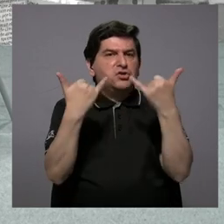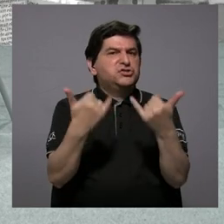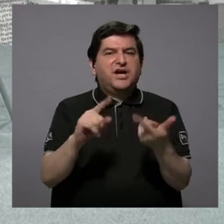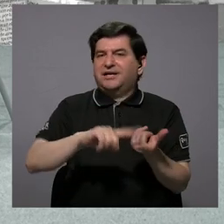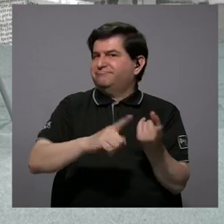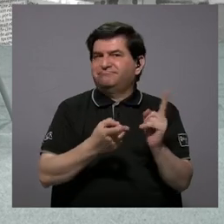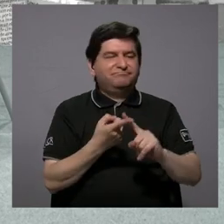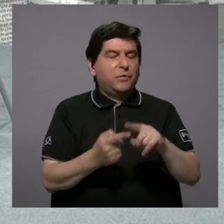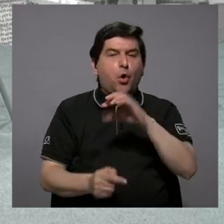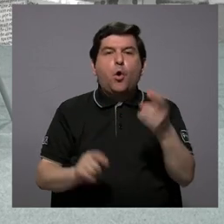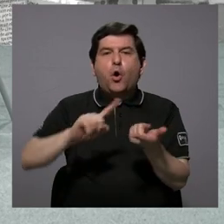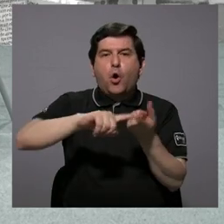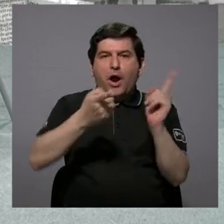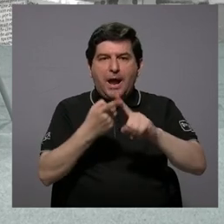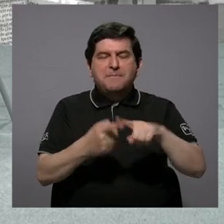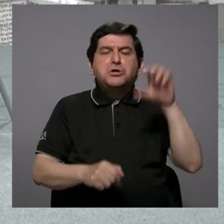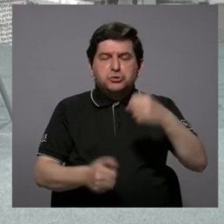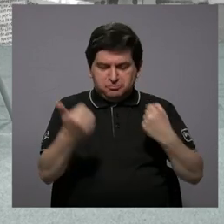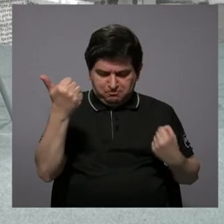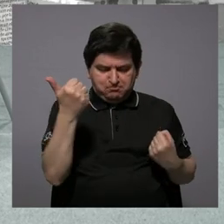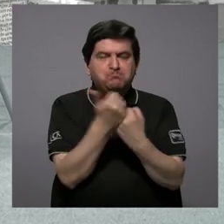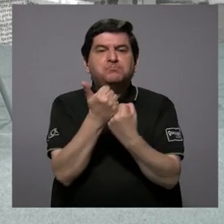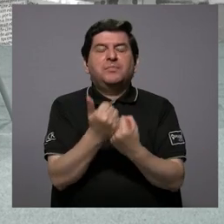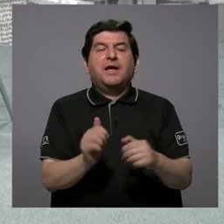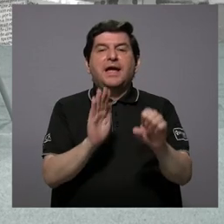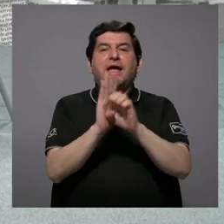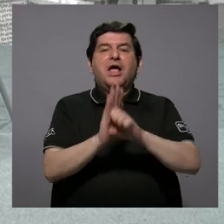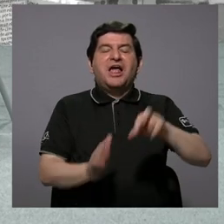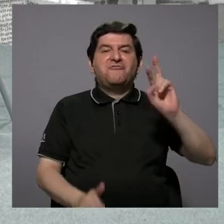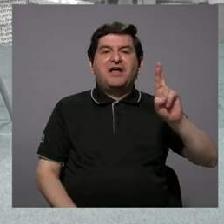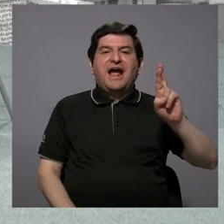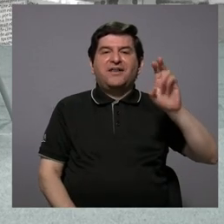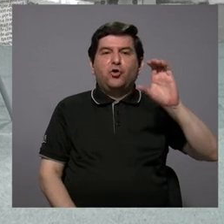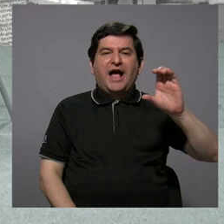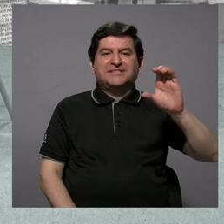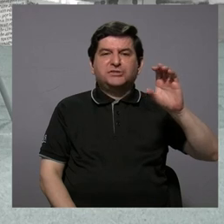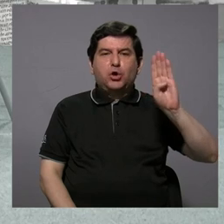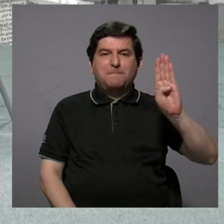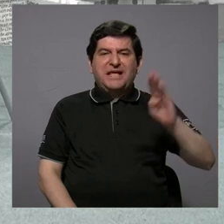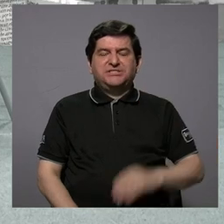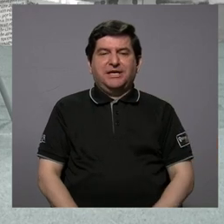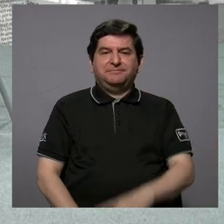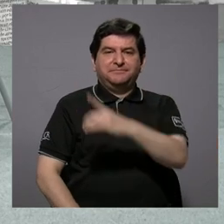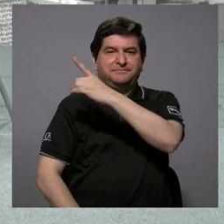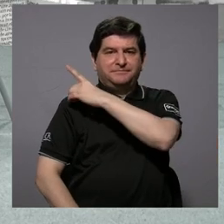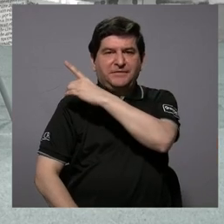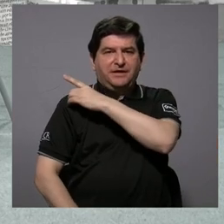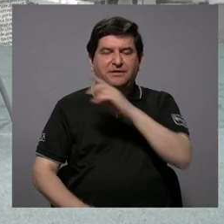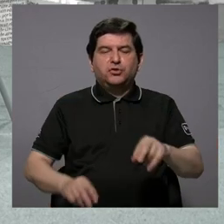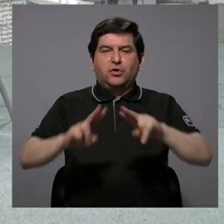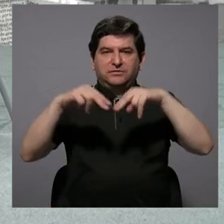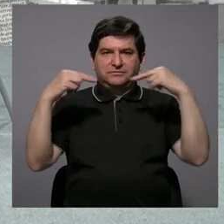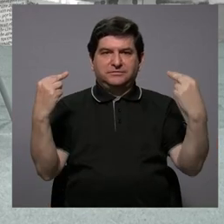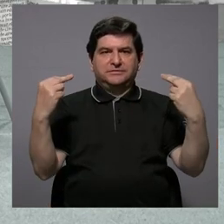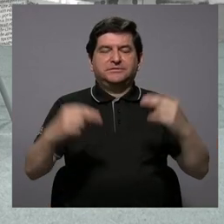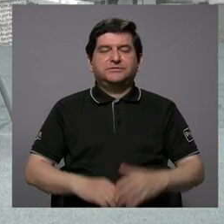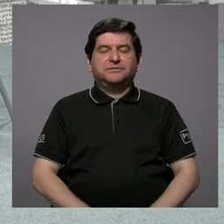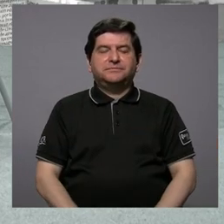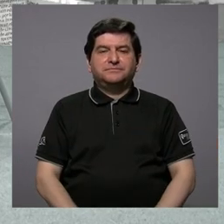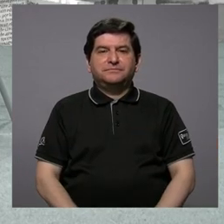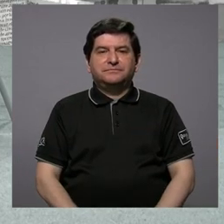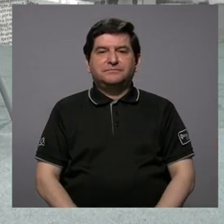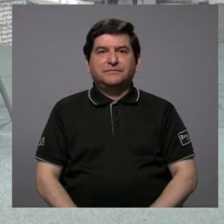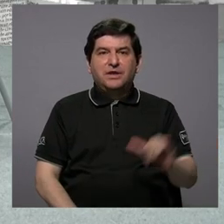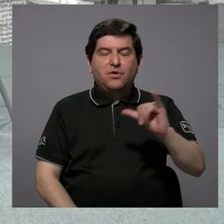amigos y de los amigos que le dieron la mano, como don Ricardo Castro Beche, que era el director de La Nación, como